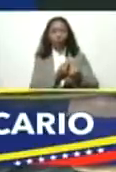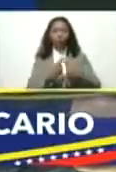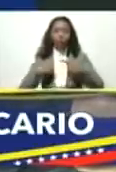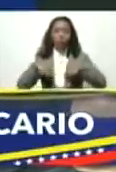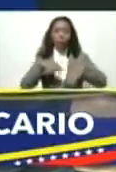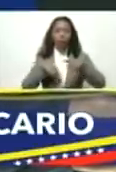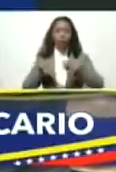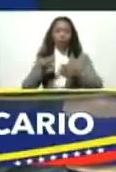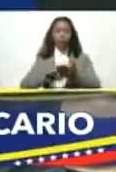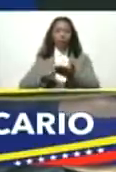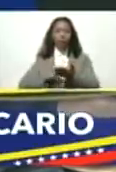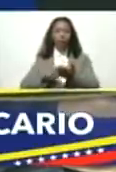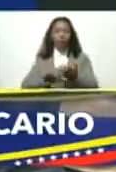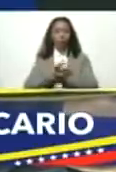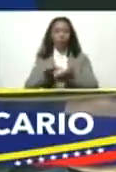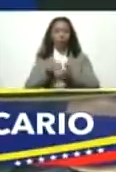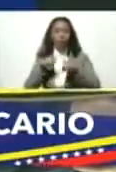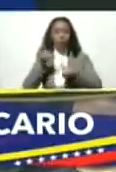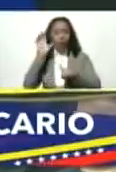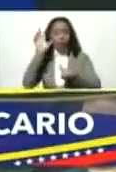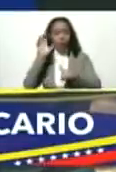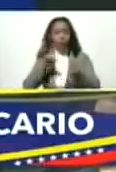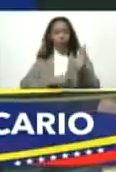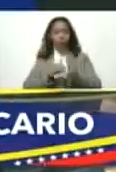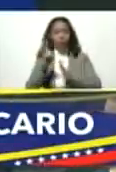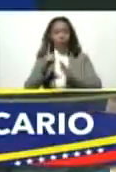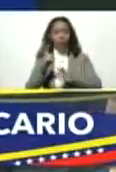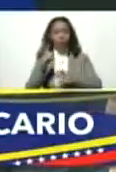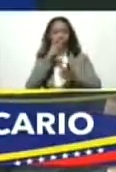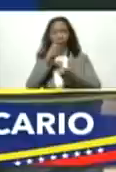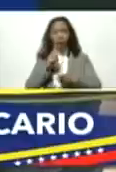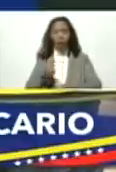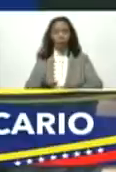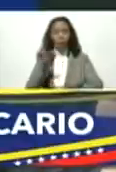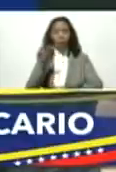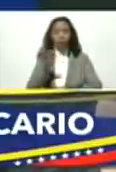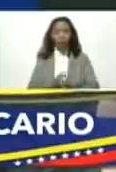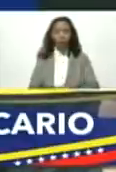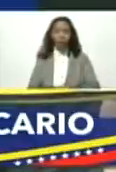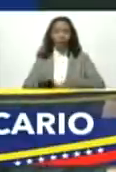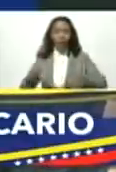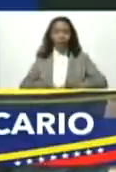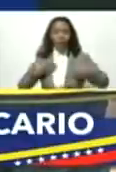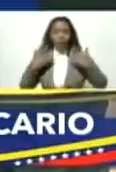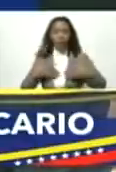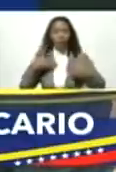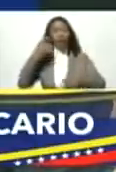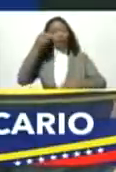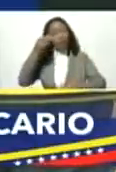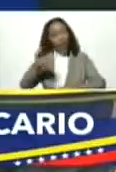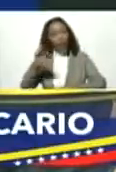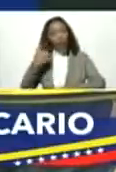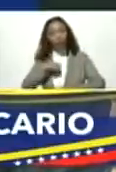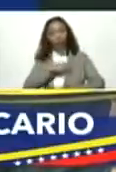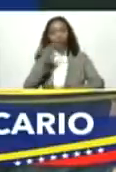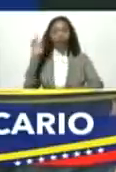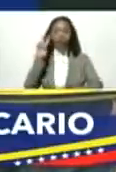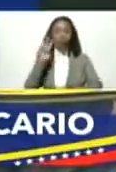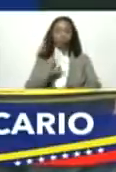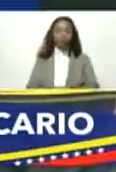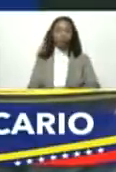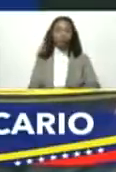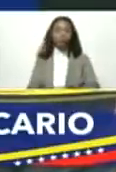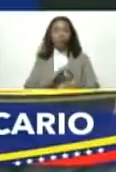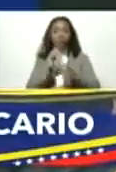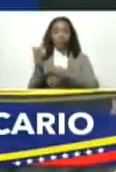y el desarrollo que queremos y ahí la banca tiene una importancia vital ánimo hay que creer en nuestra Venezuela y